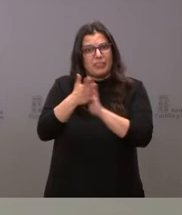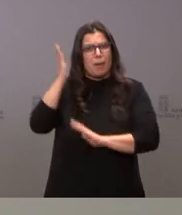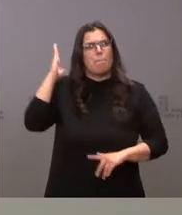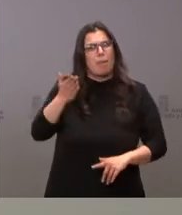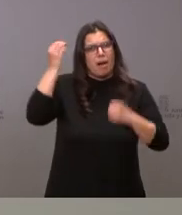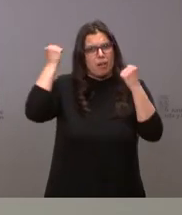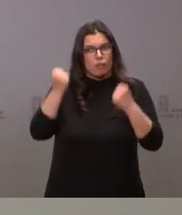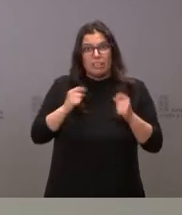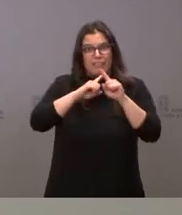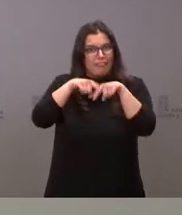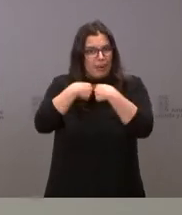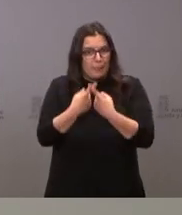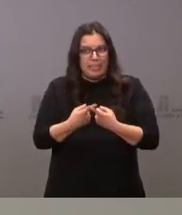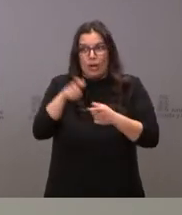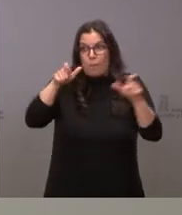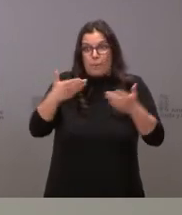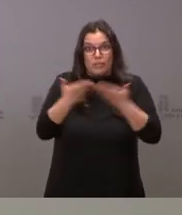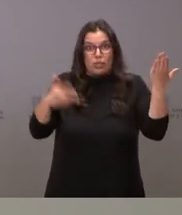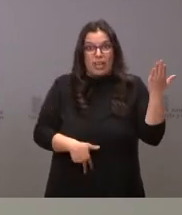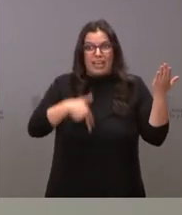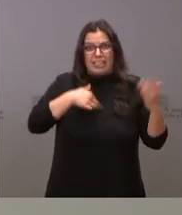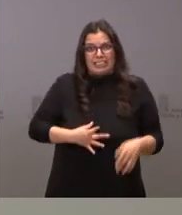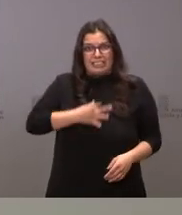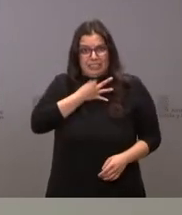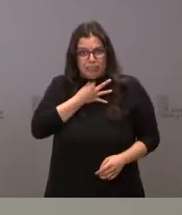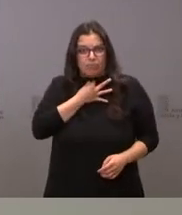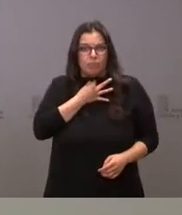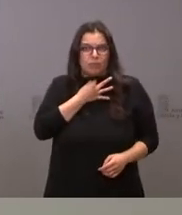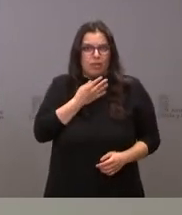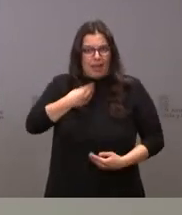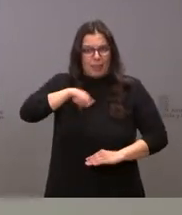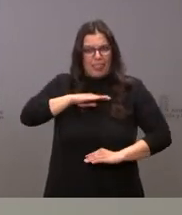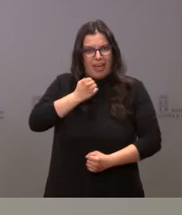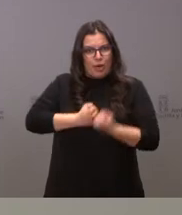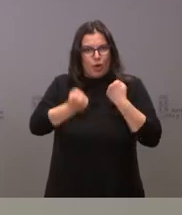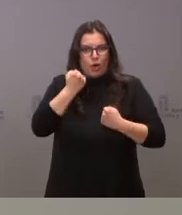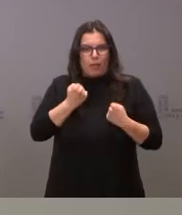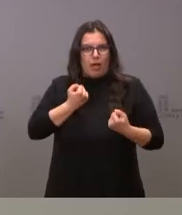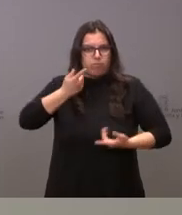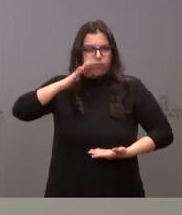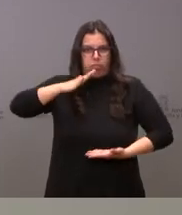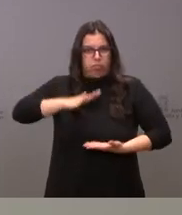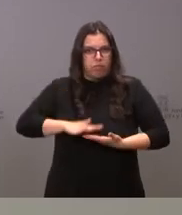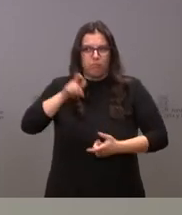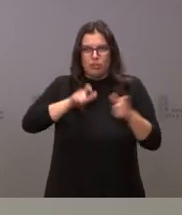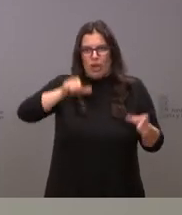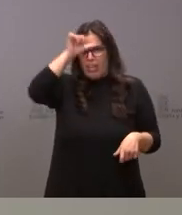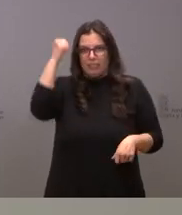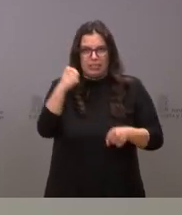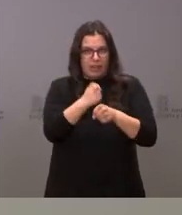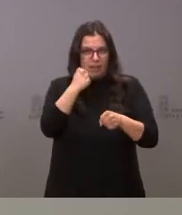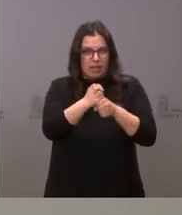negativo sobre familias y ciudadanos y sobre la pérdida del poder adquisitivo de muchísimos trabajadores. En la última